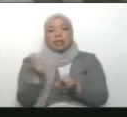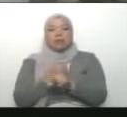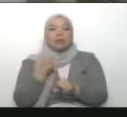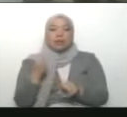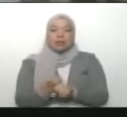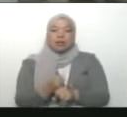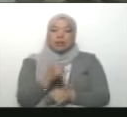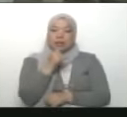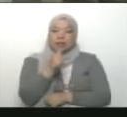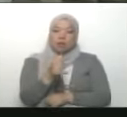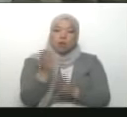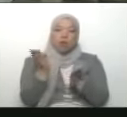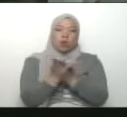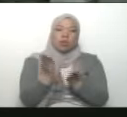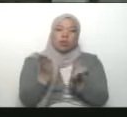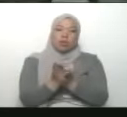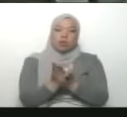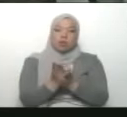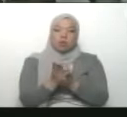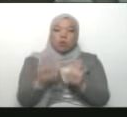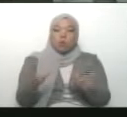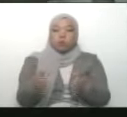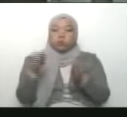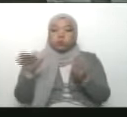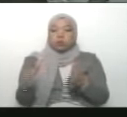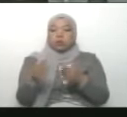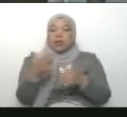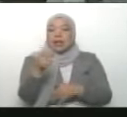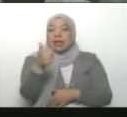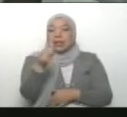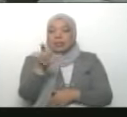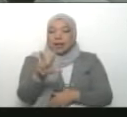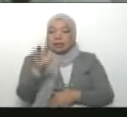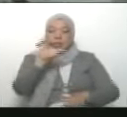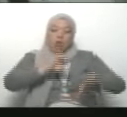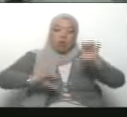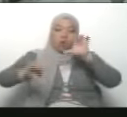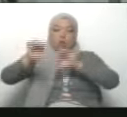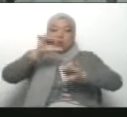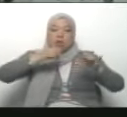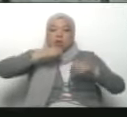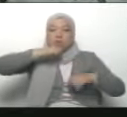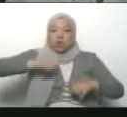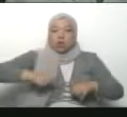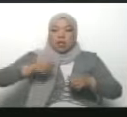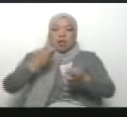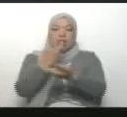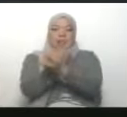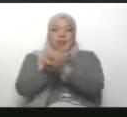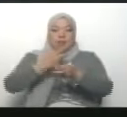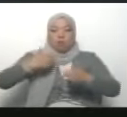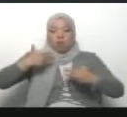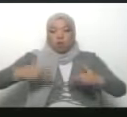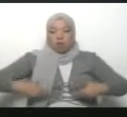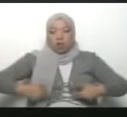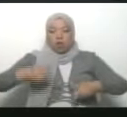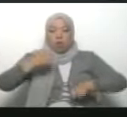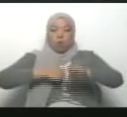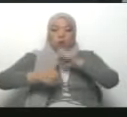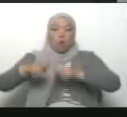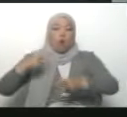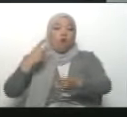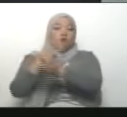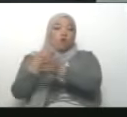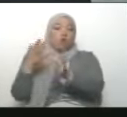aulas de clases que tenemos en el edificio. Trece laboratorios básicos de histología, anatomía, morfofisiología,